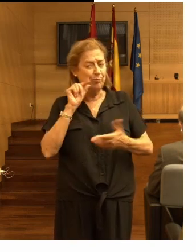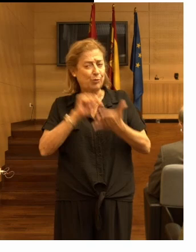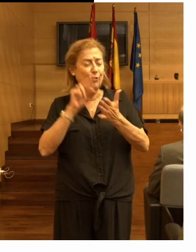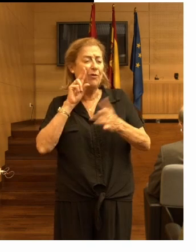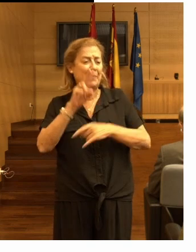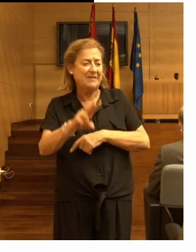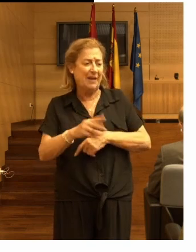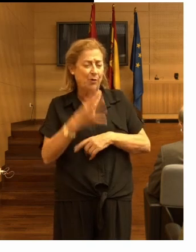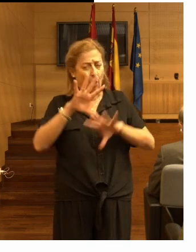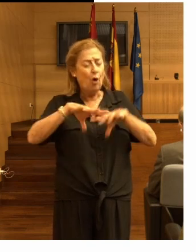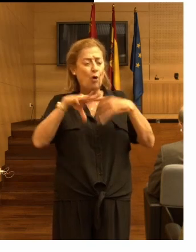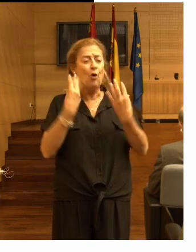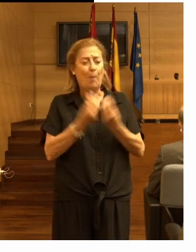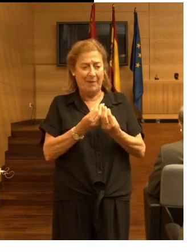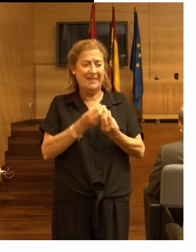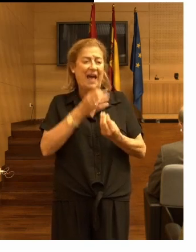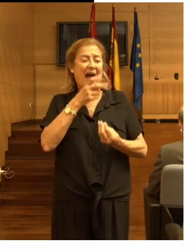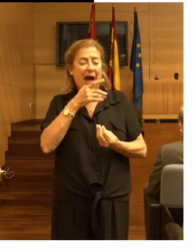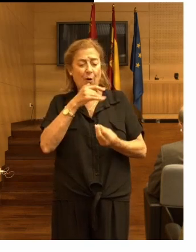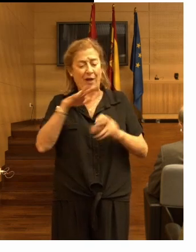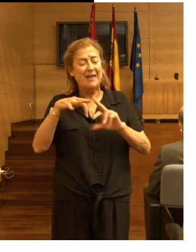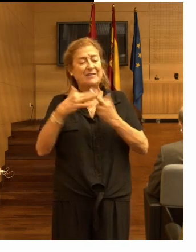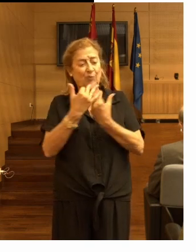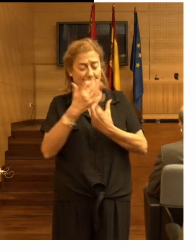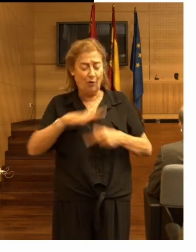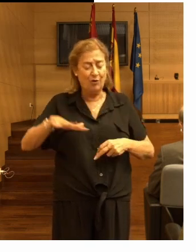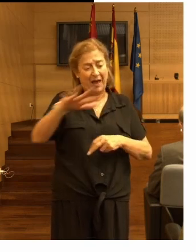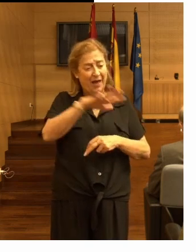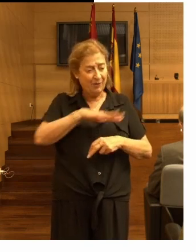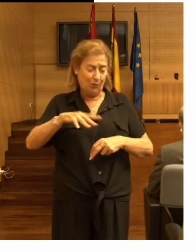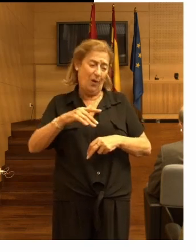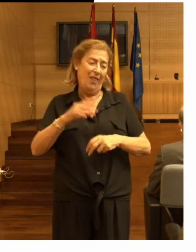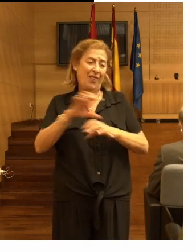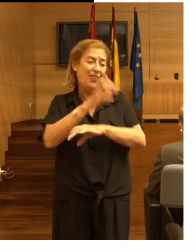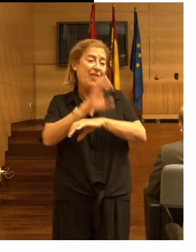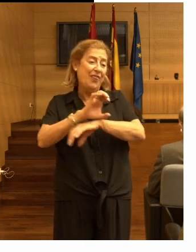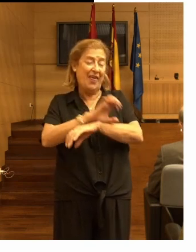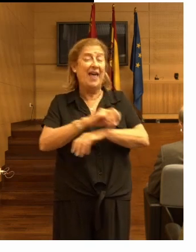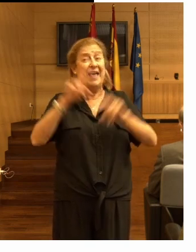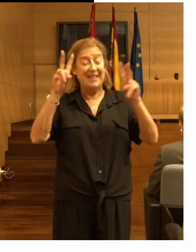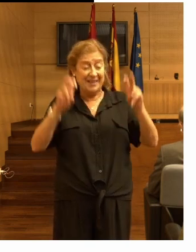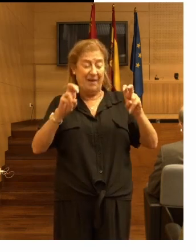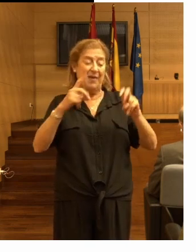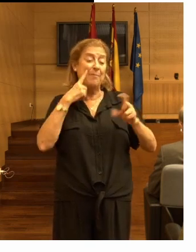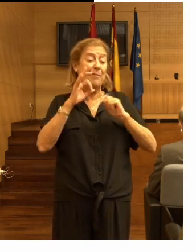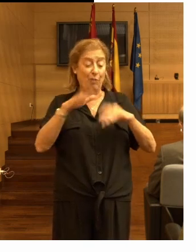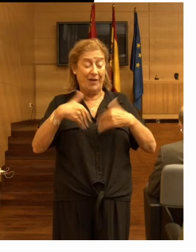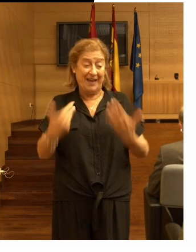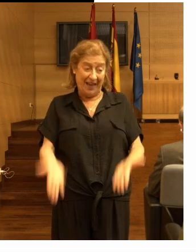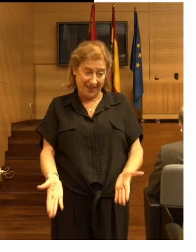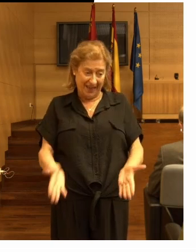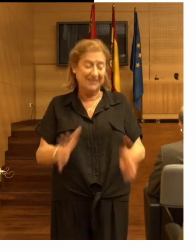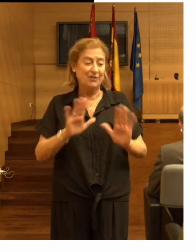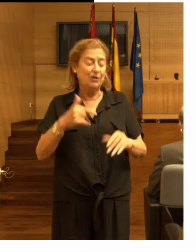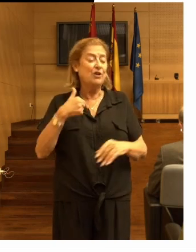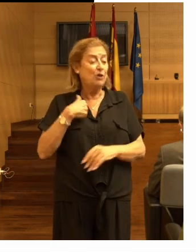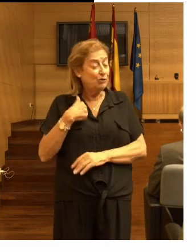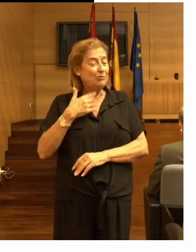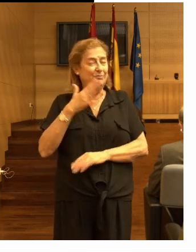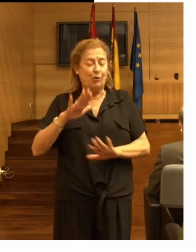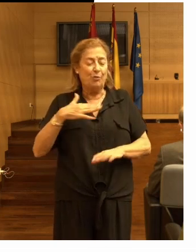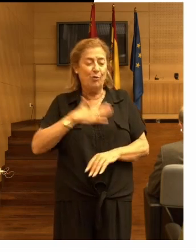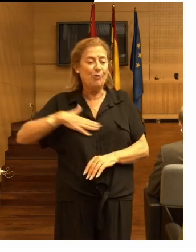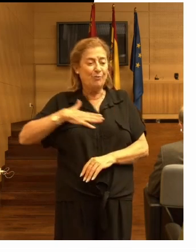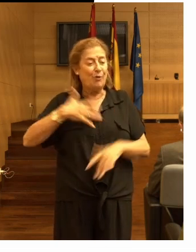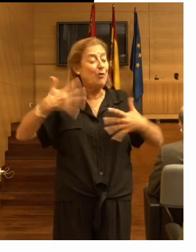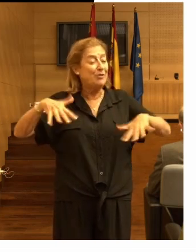muy completa del estado actual de la ciencia en materia de prevención de caídas así que estoy muy contenta